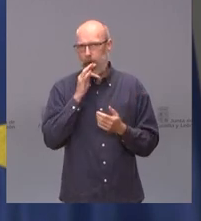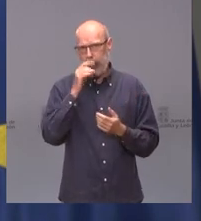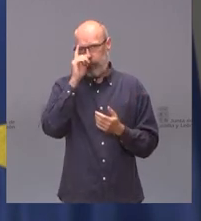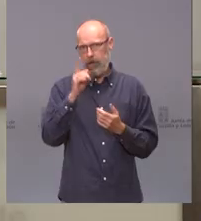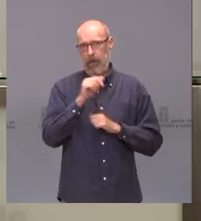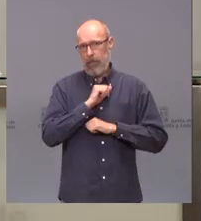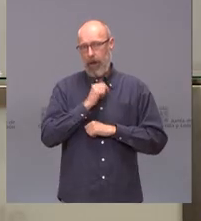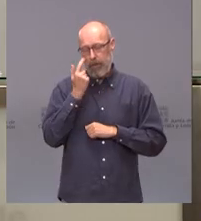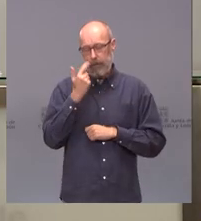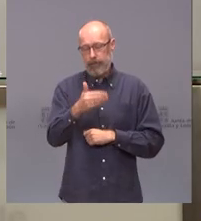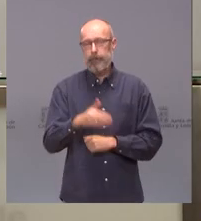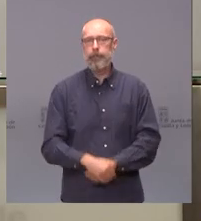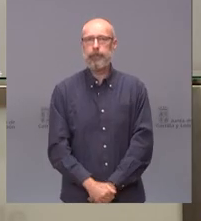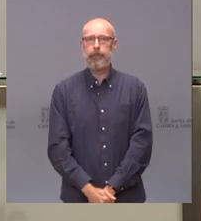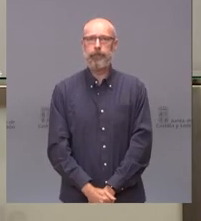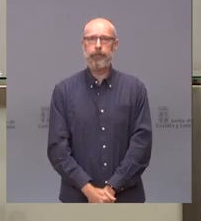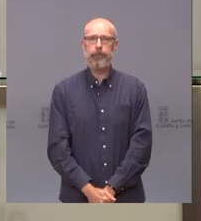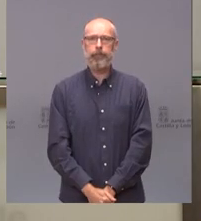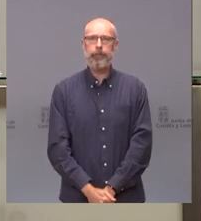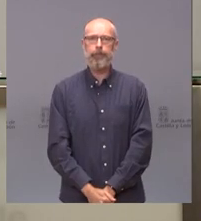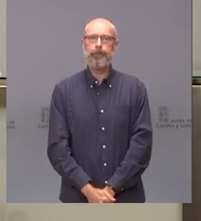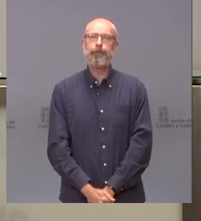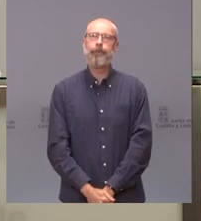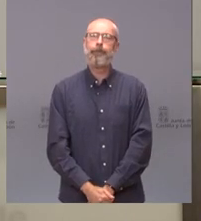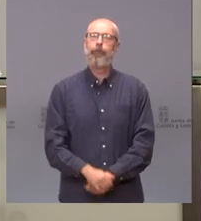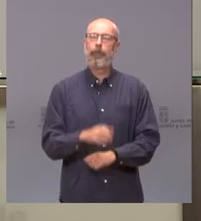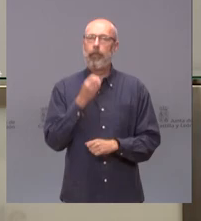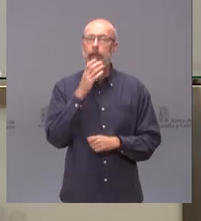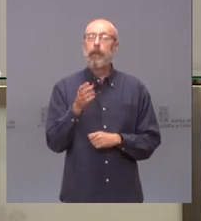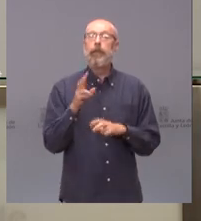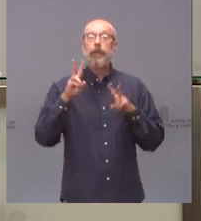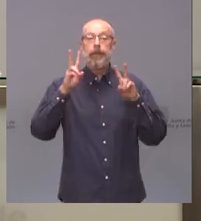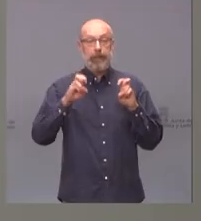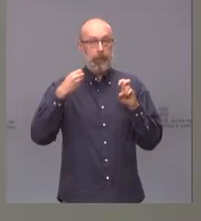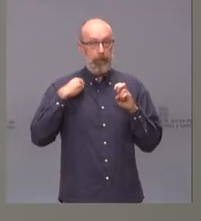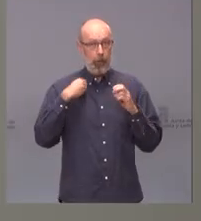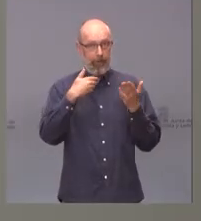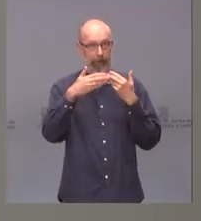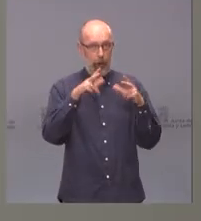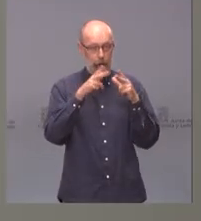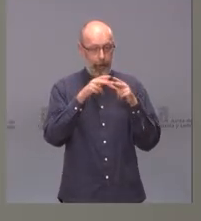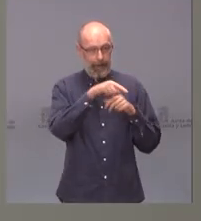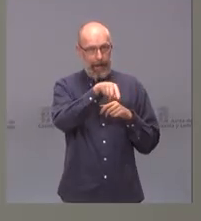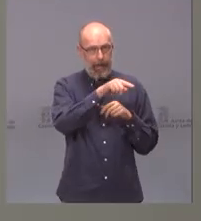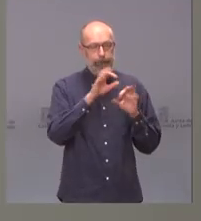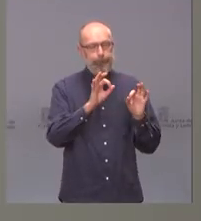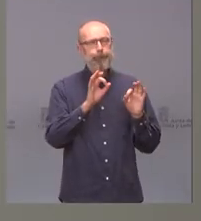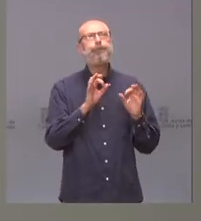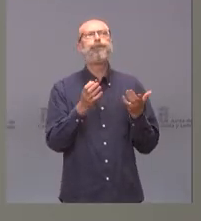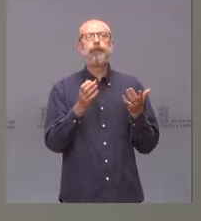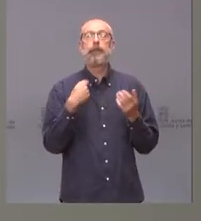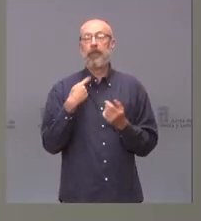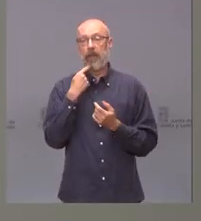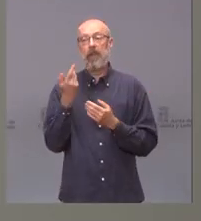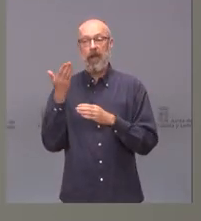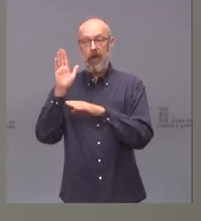ver, respecto al diálogo social, bueno, decirle al representante